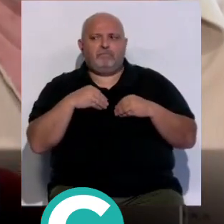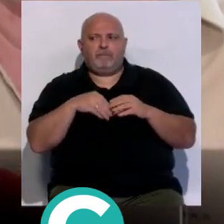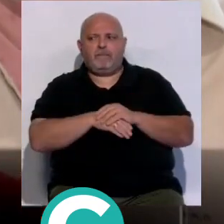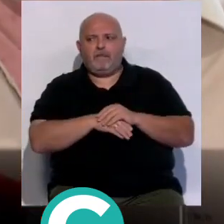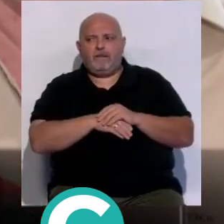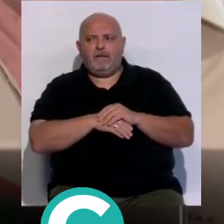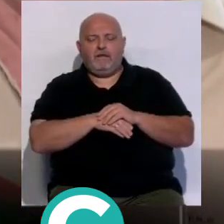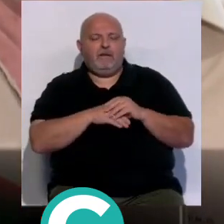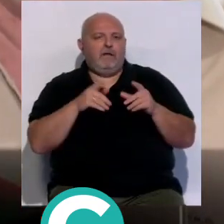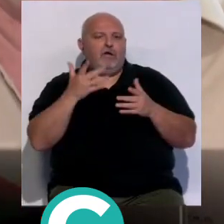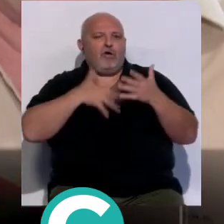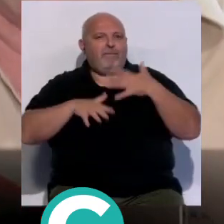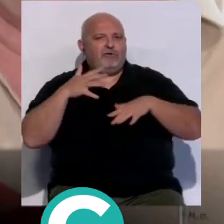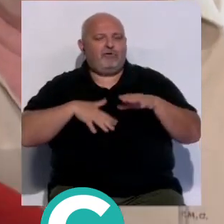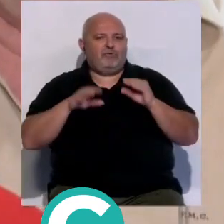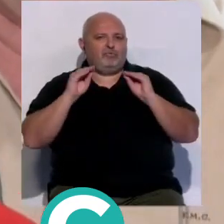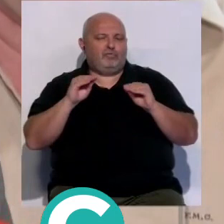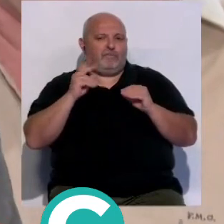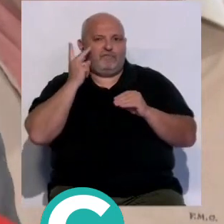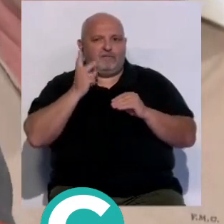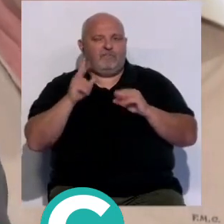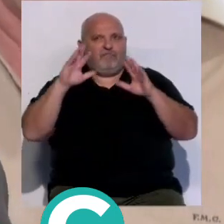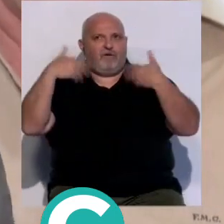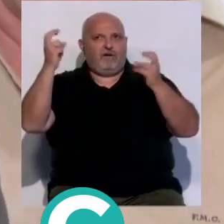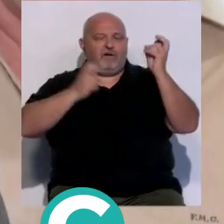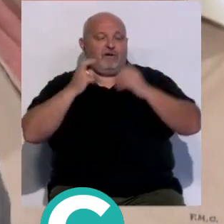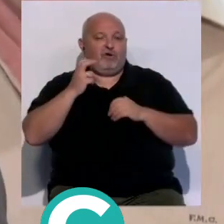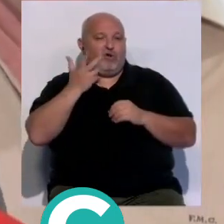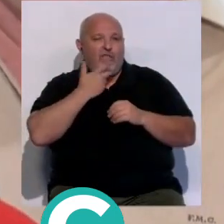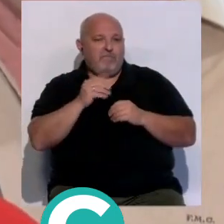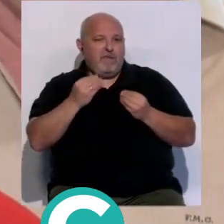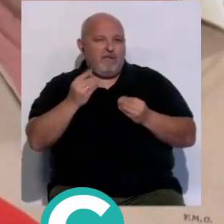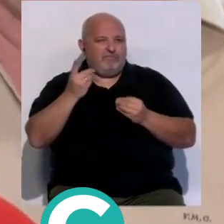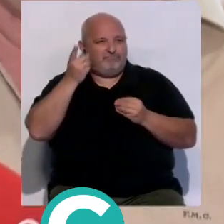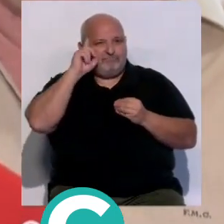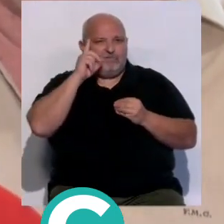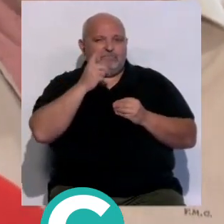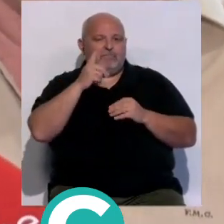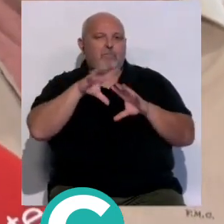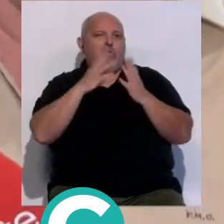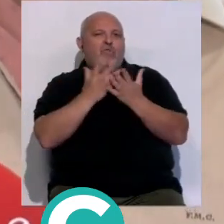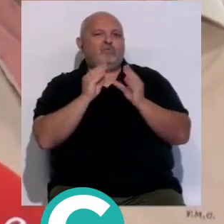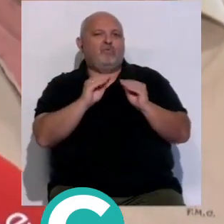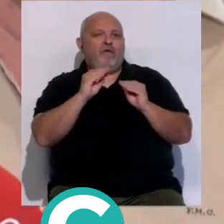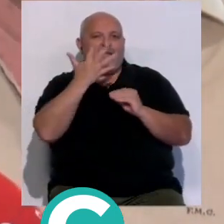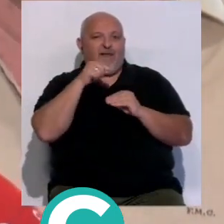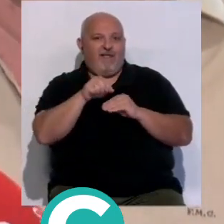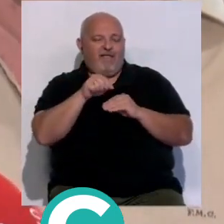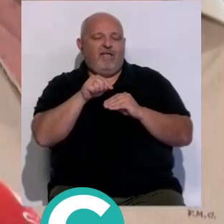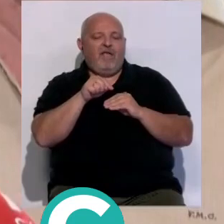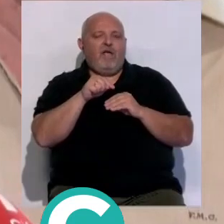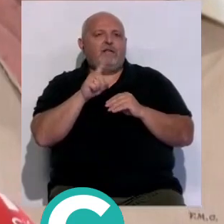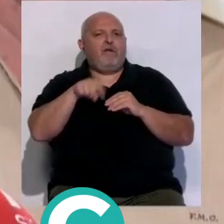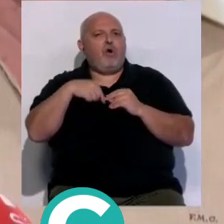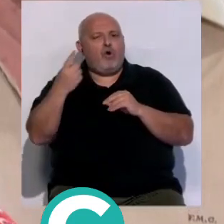la sed de conocimiento del visitante de fuera que no tenga mucha familiaridad ni mucho conocimiento ni mucha vinculación con el carnaval de Cádiz